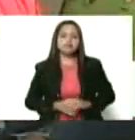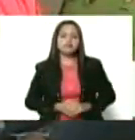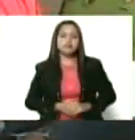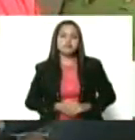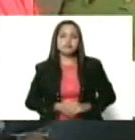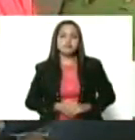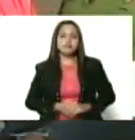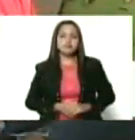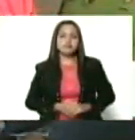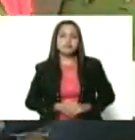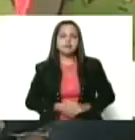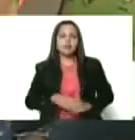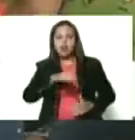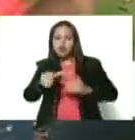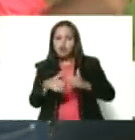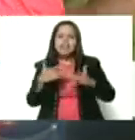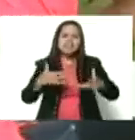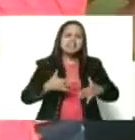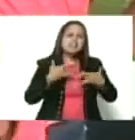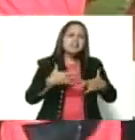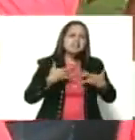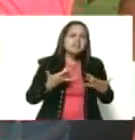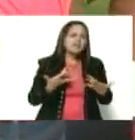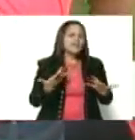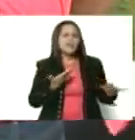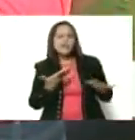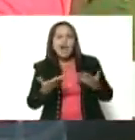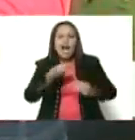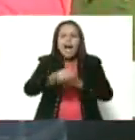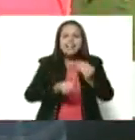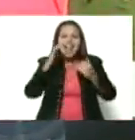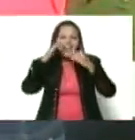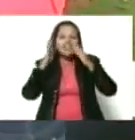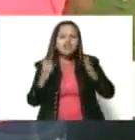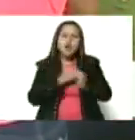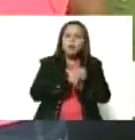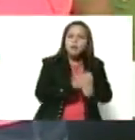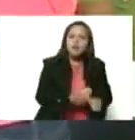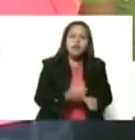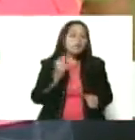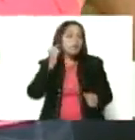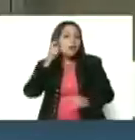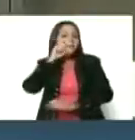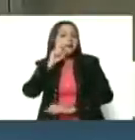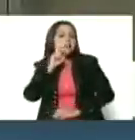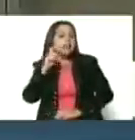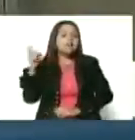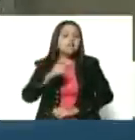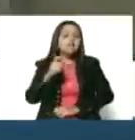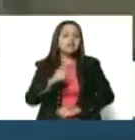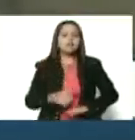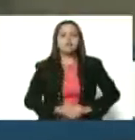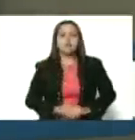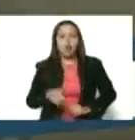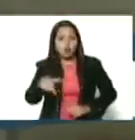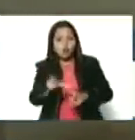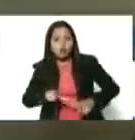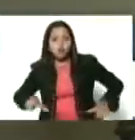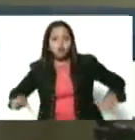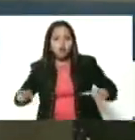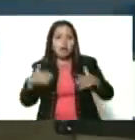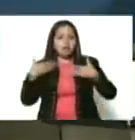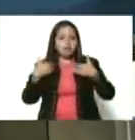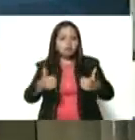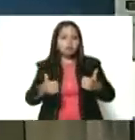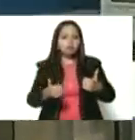los que sentimos la necesidad de hacer atención amorosa de nuestras embarazadas. En estos espacios de este ambulatorio